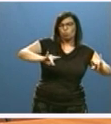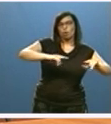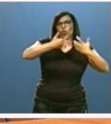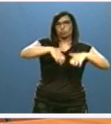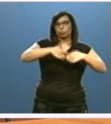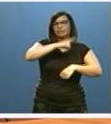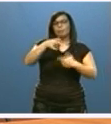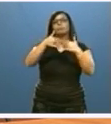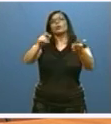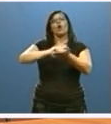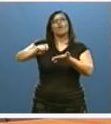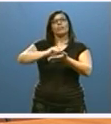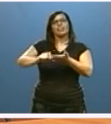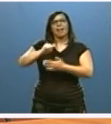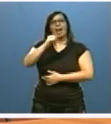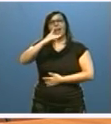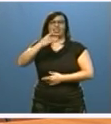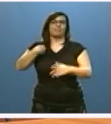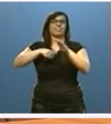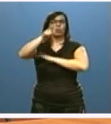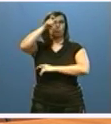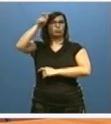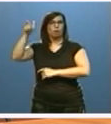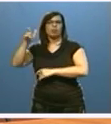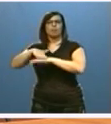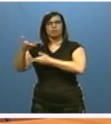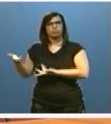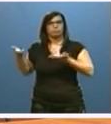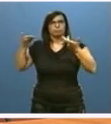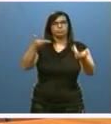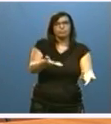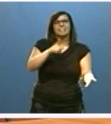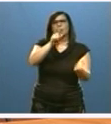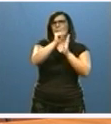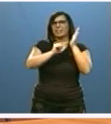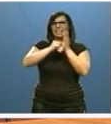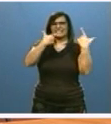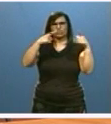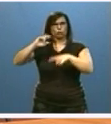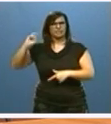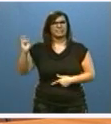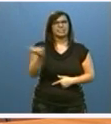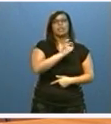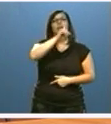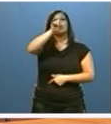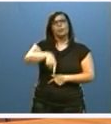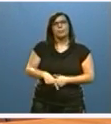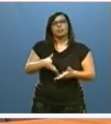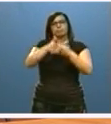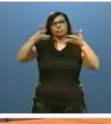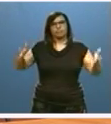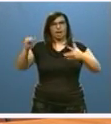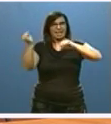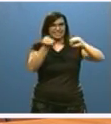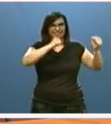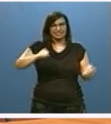de tres nuevas oficinas ADE para acercar los servicios de apoyo al emprendedor. Y otras medidas sectoriales, incluyendo la ampliación de la estación de esquí